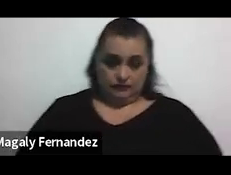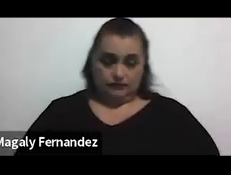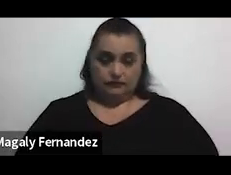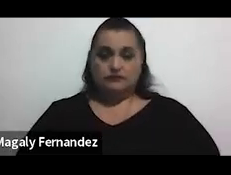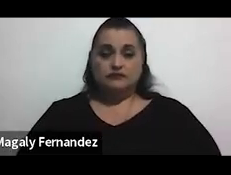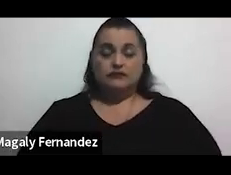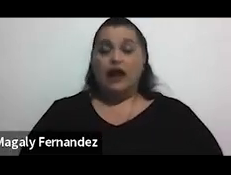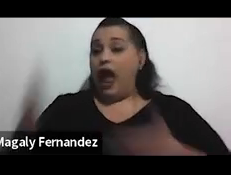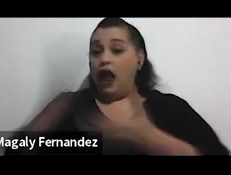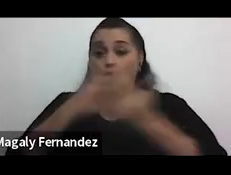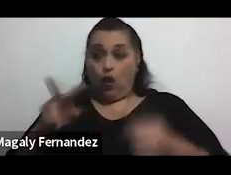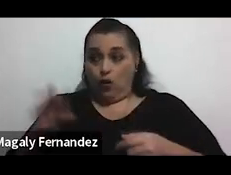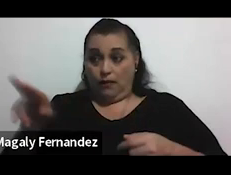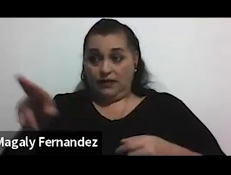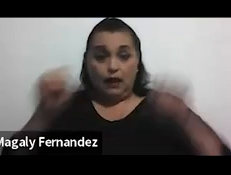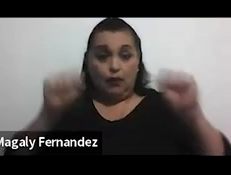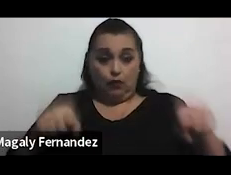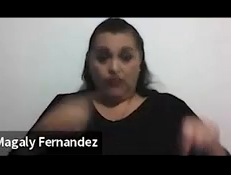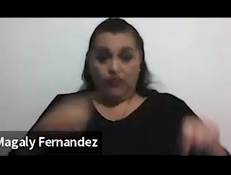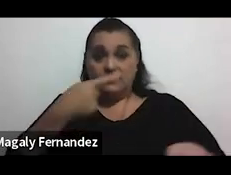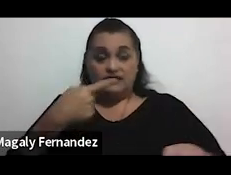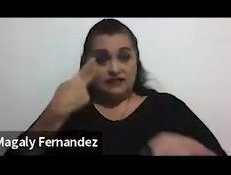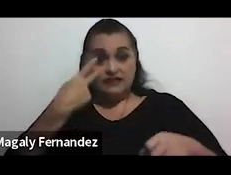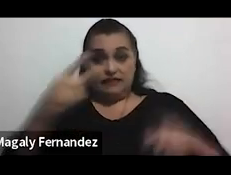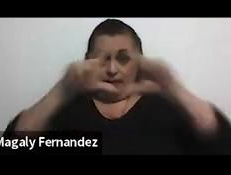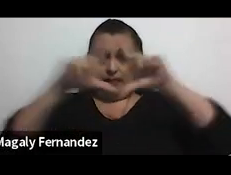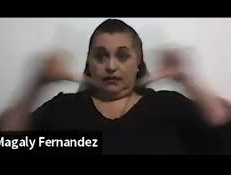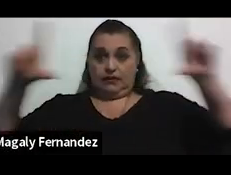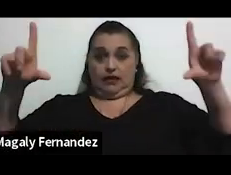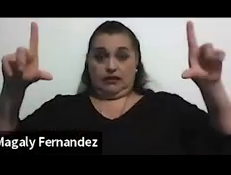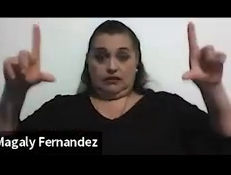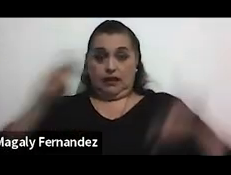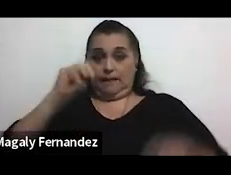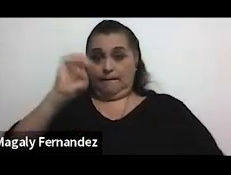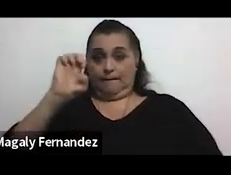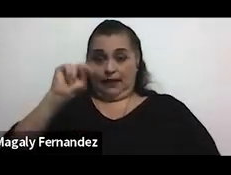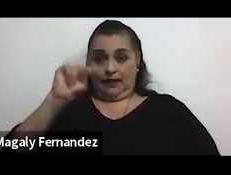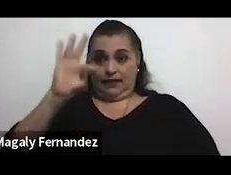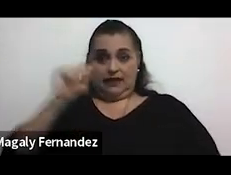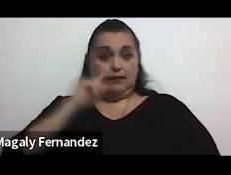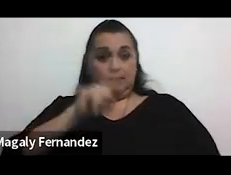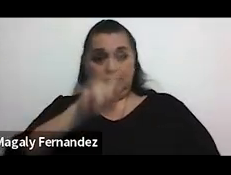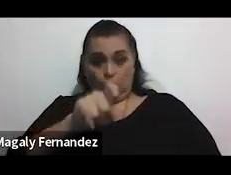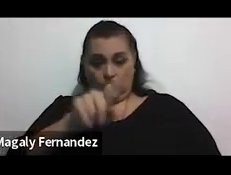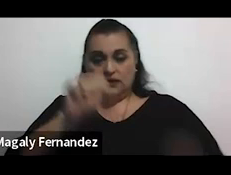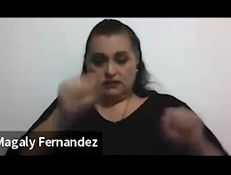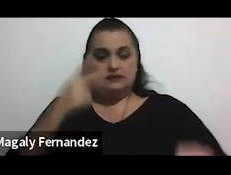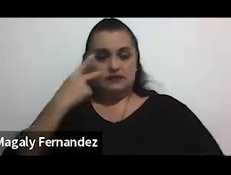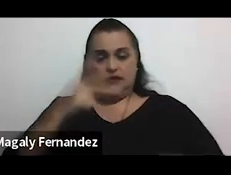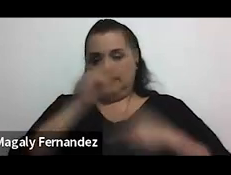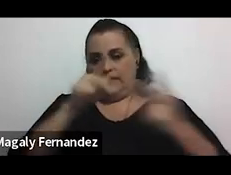¿Alguna de las compañeras me podría indicar si se está viendo la pantalla del... Sí, de las preguntas. Perfecto, gracias.